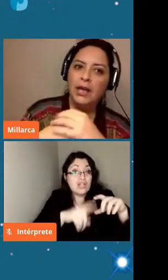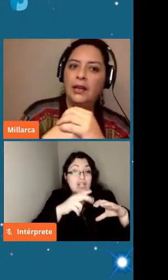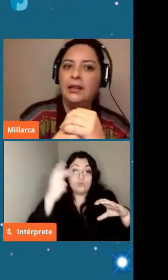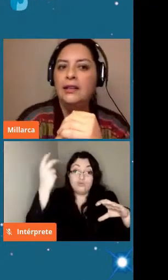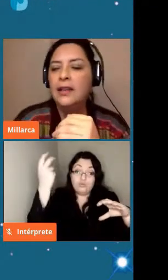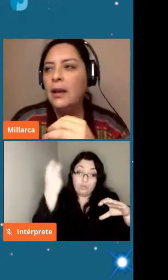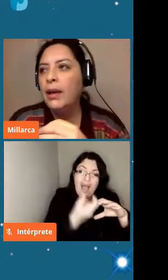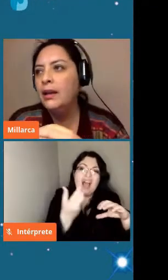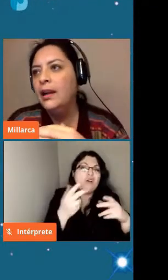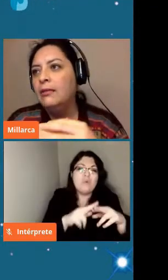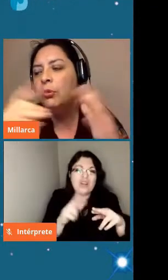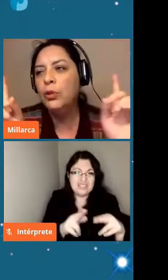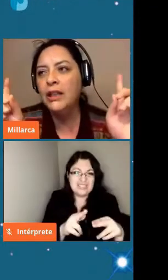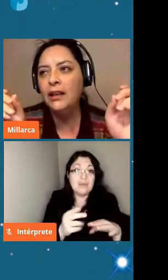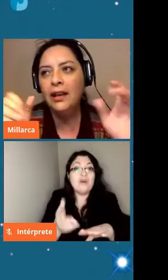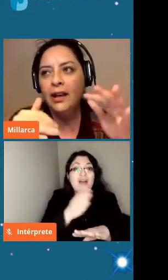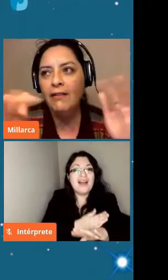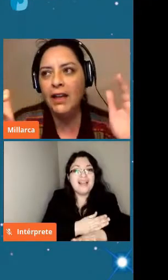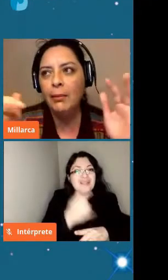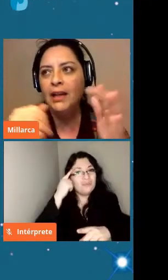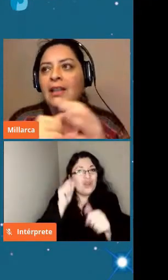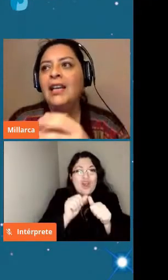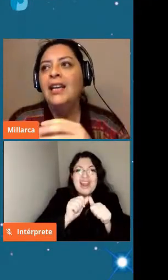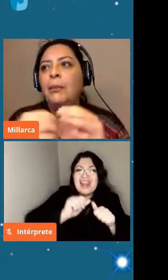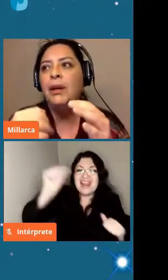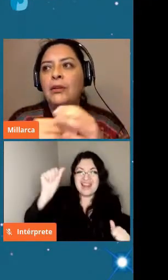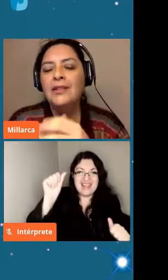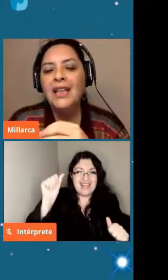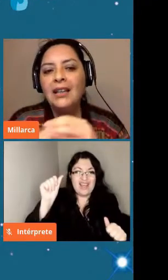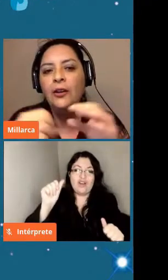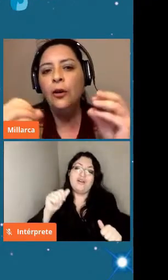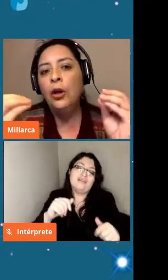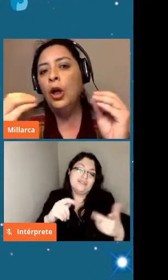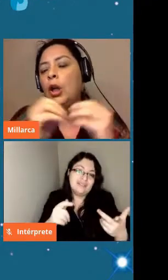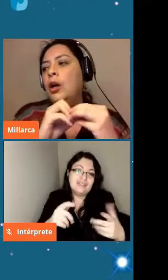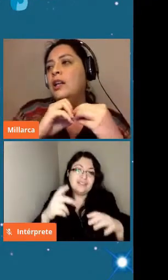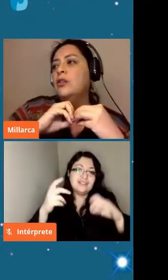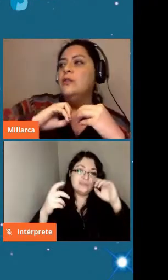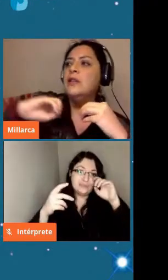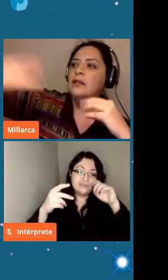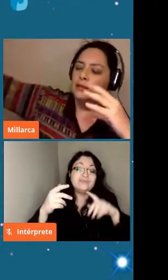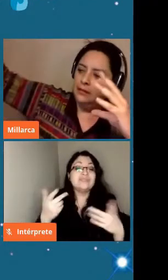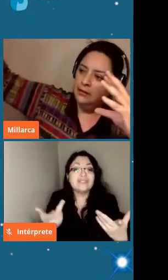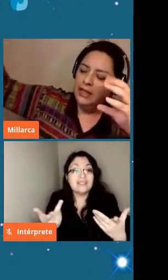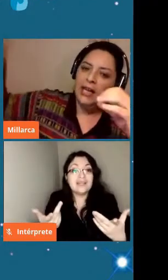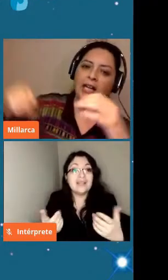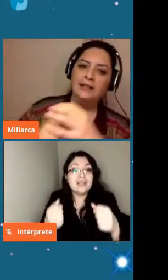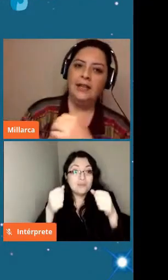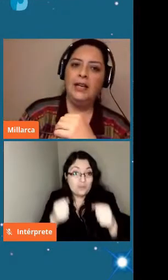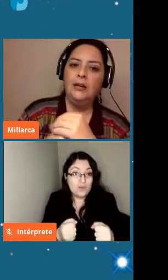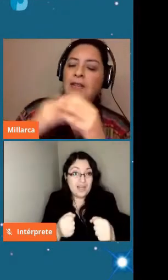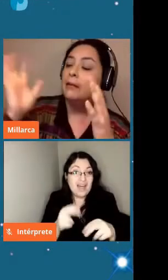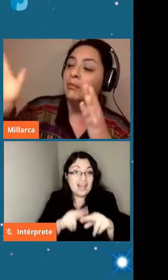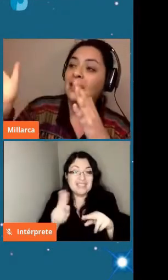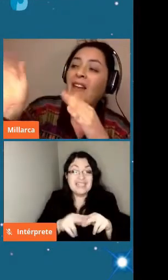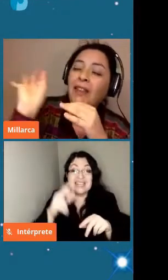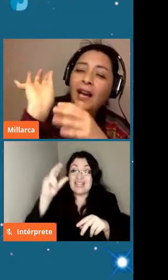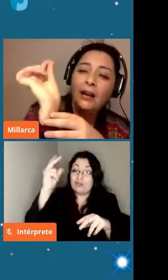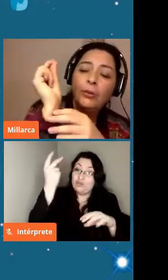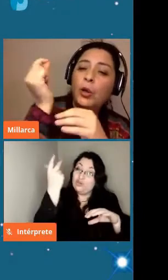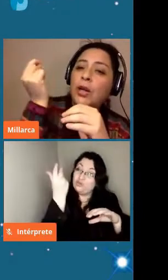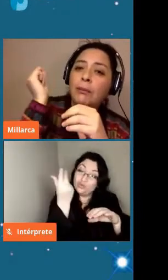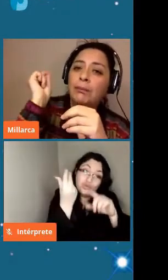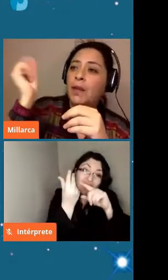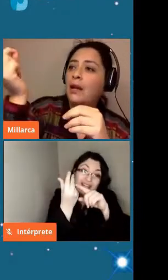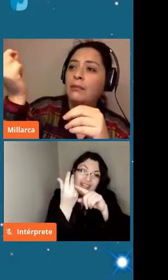impacto que se llama una técnica y varias más impactor cinético logre entonces tirar ese o sea